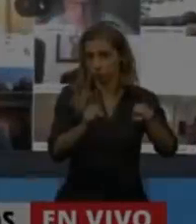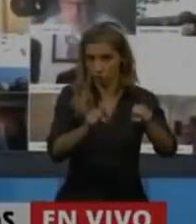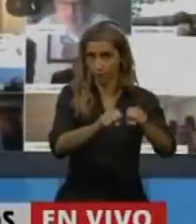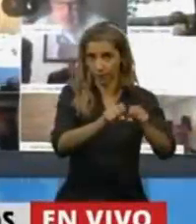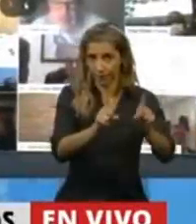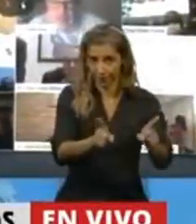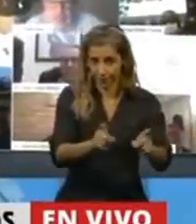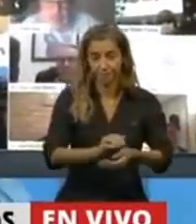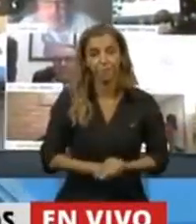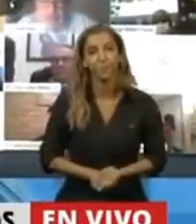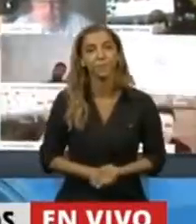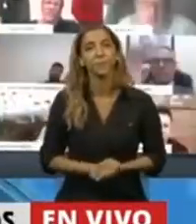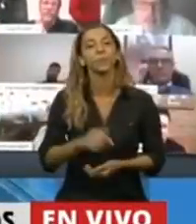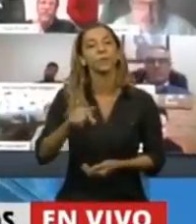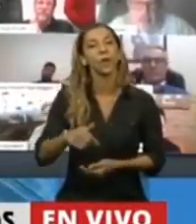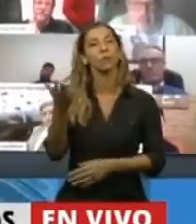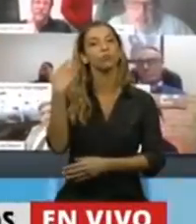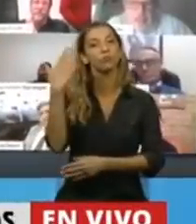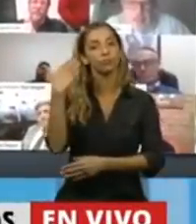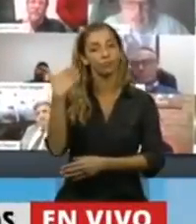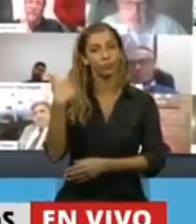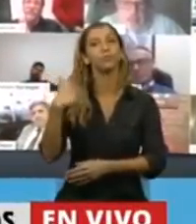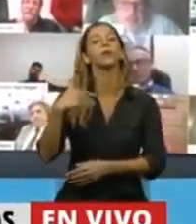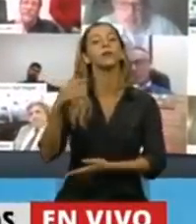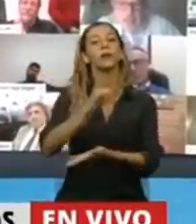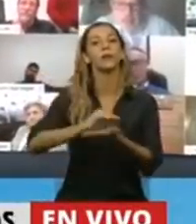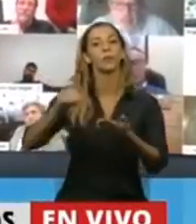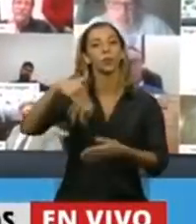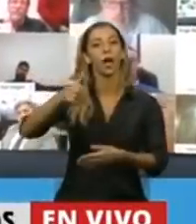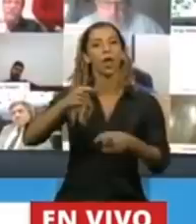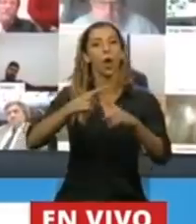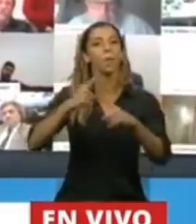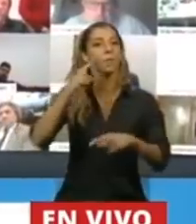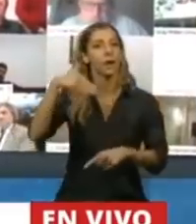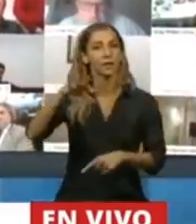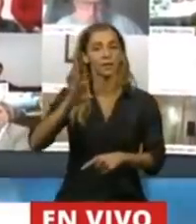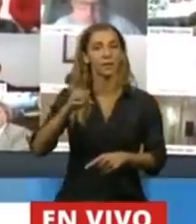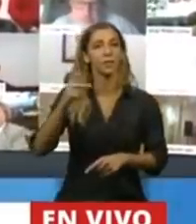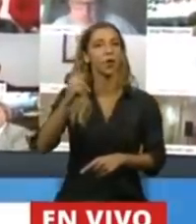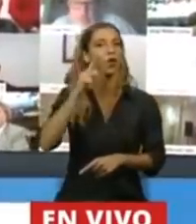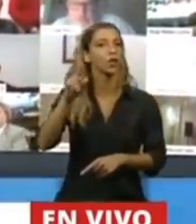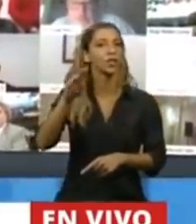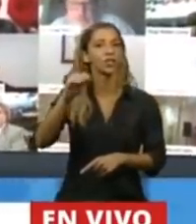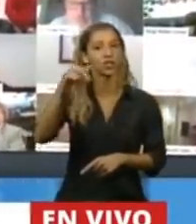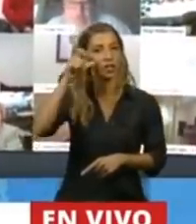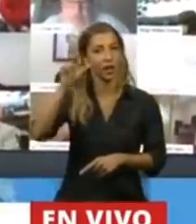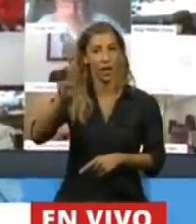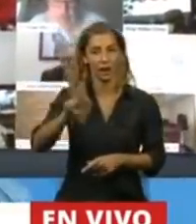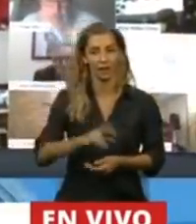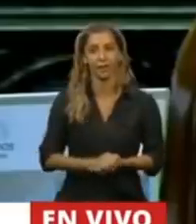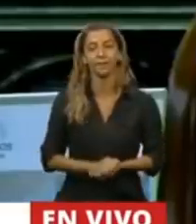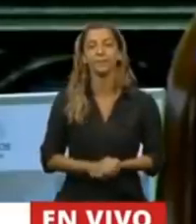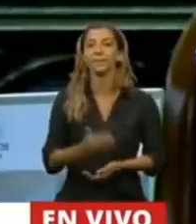Tiene la palabra para el cierre el diputado Máximo Kirchner. Gracias, señor Presidente.